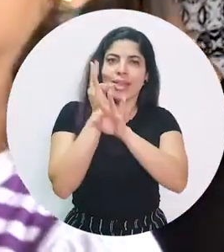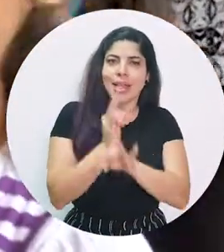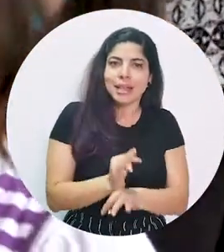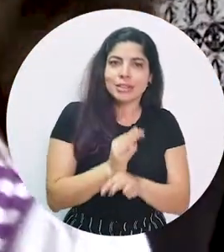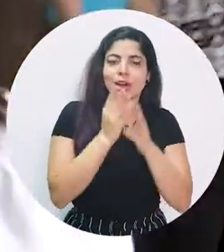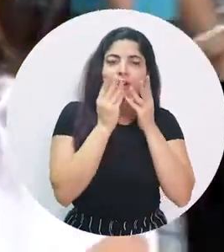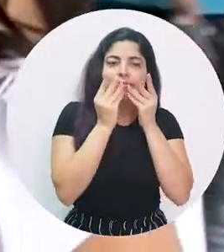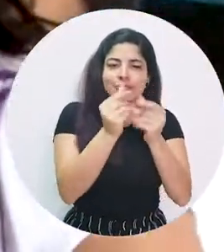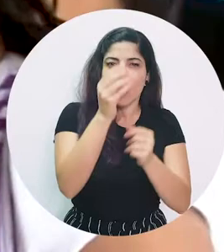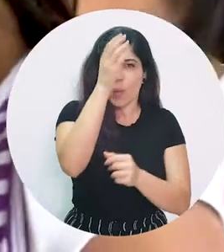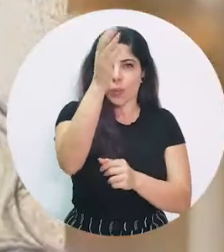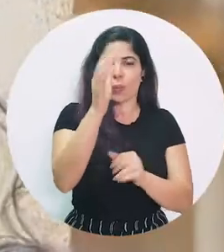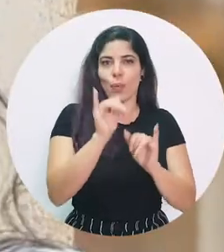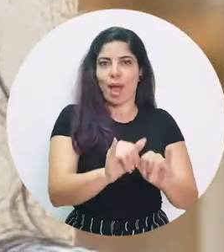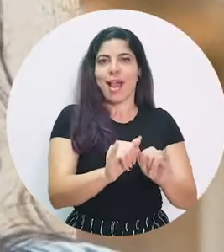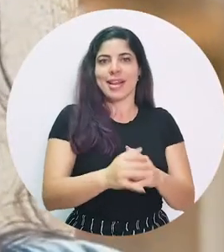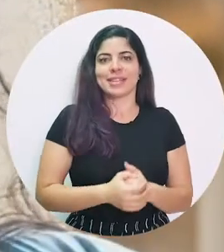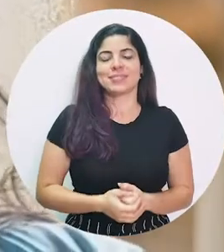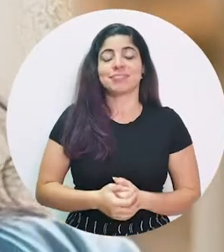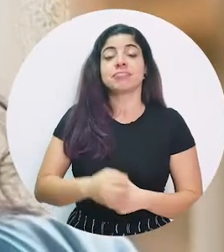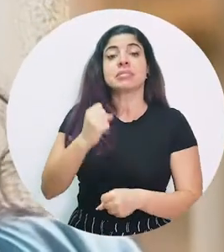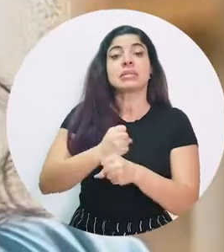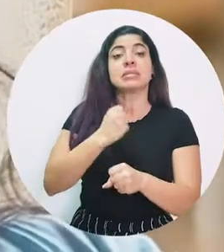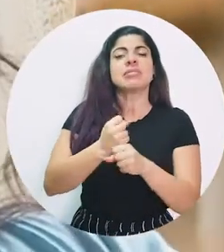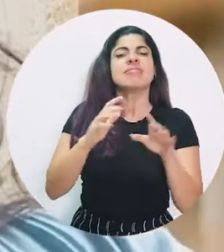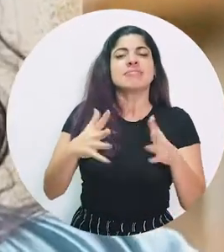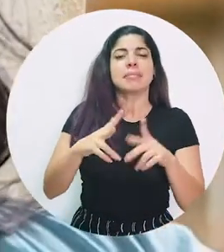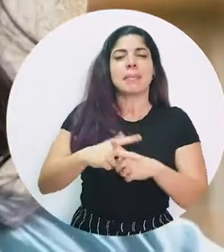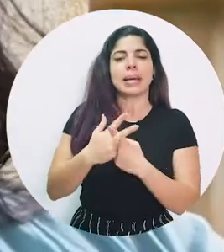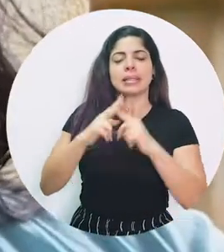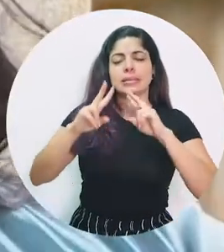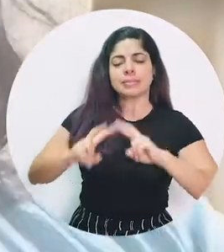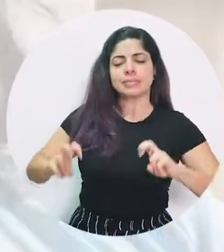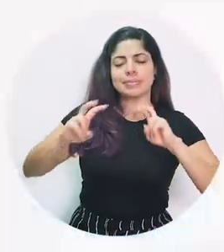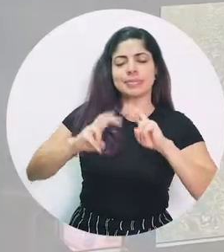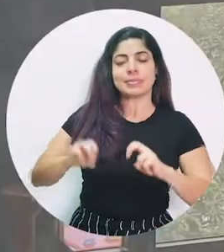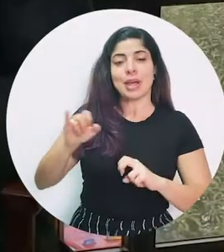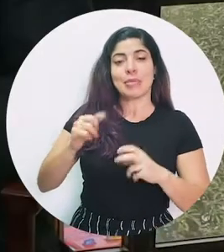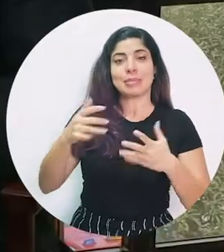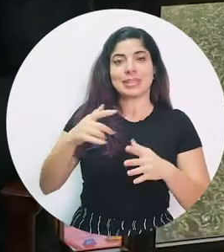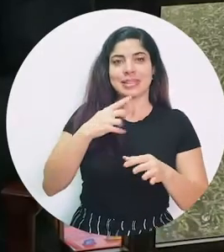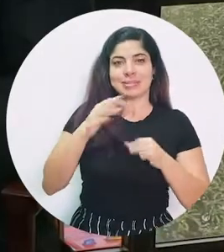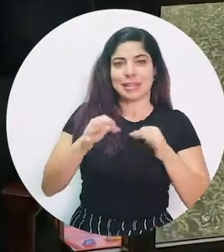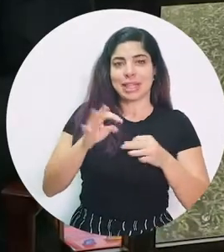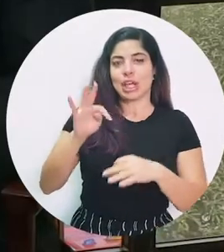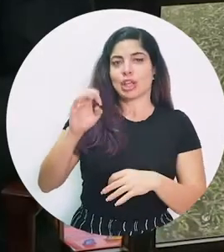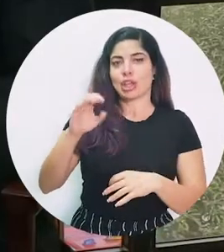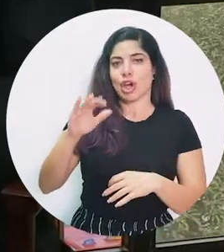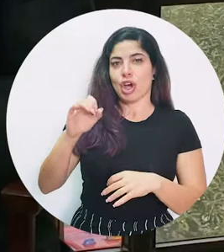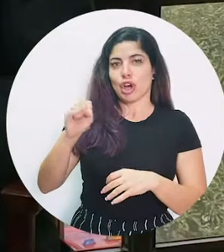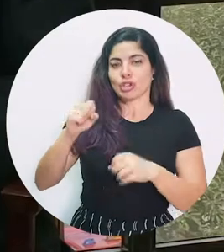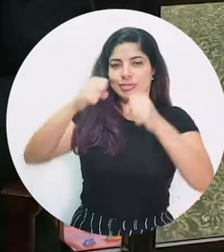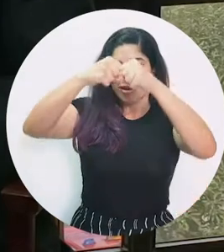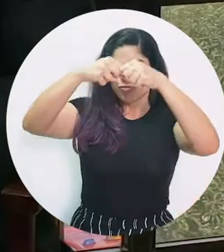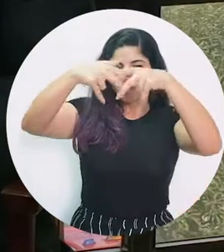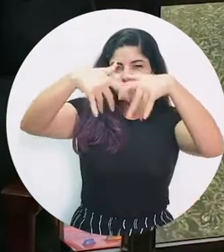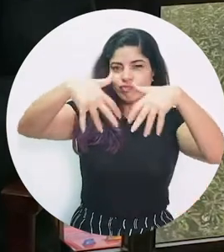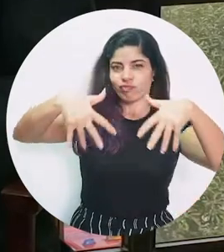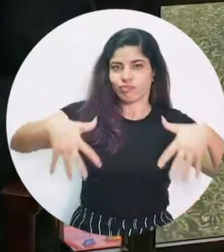riqueza cultural. El trabajo es empezar a revisar primero, como le decía, los troncos genealógicos,